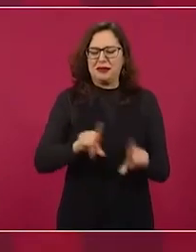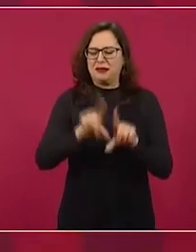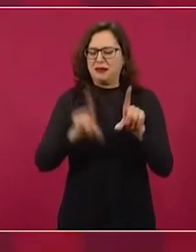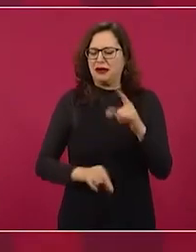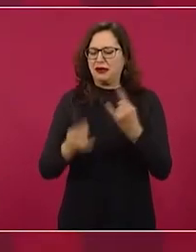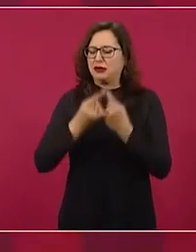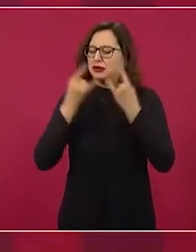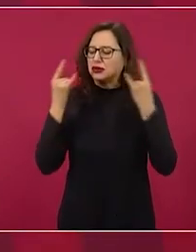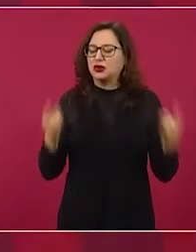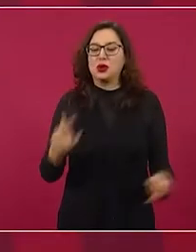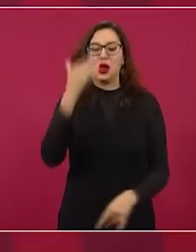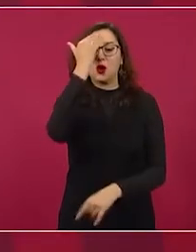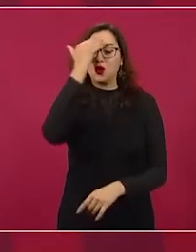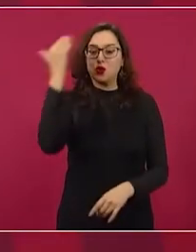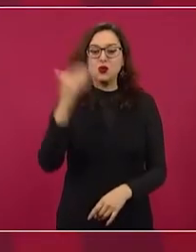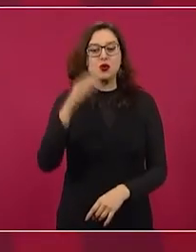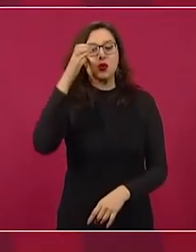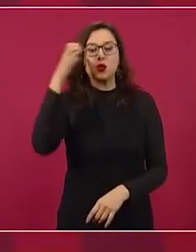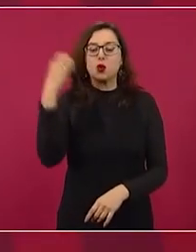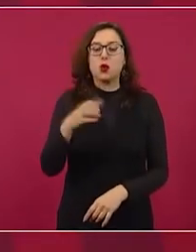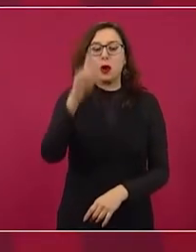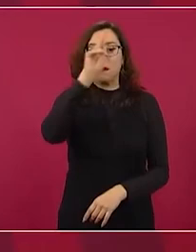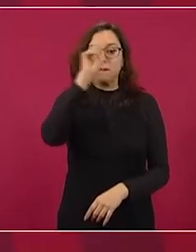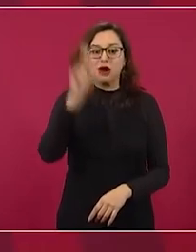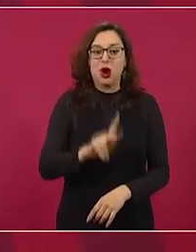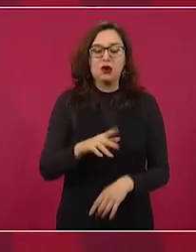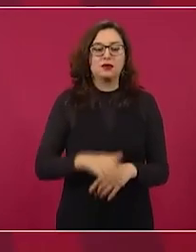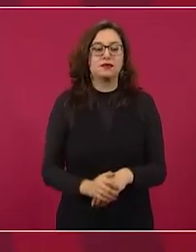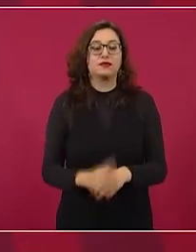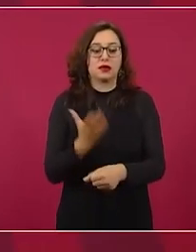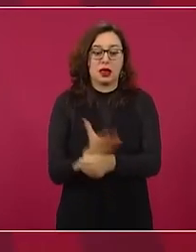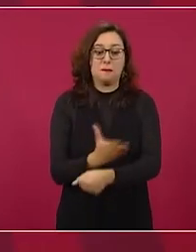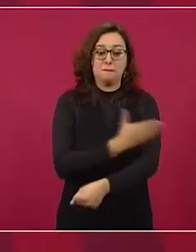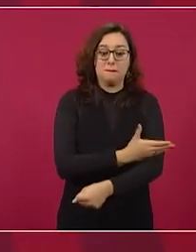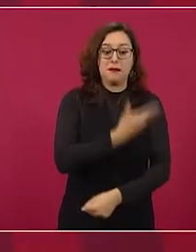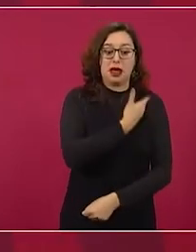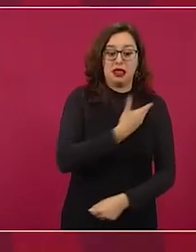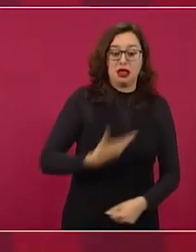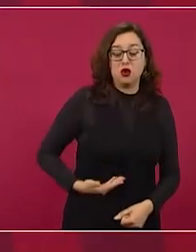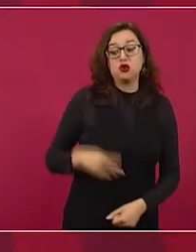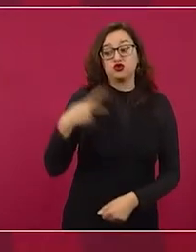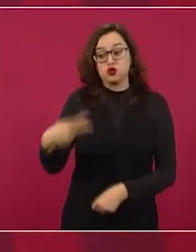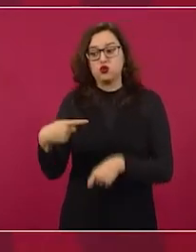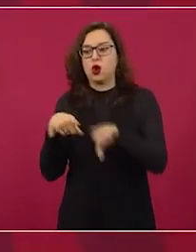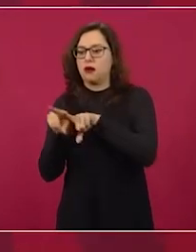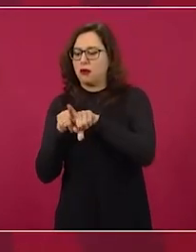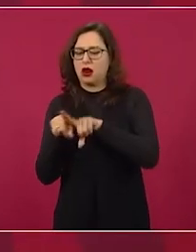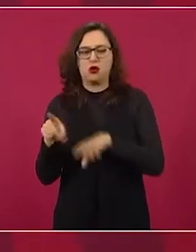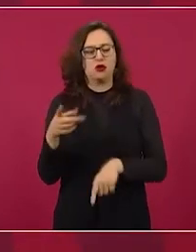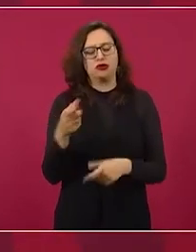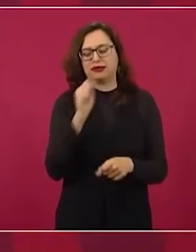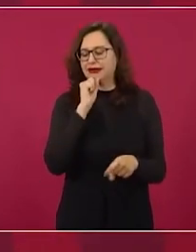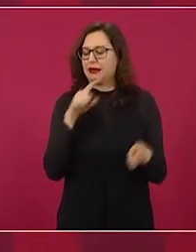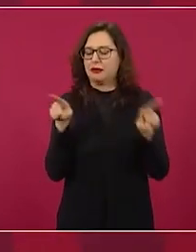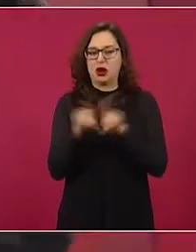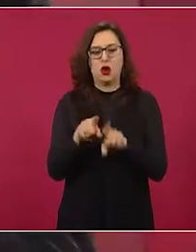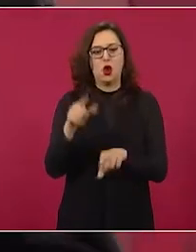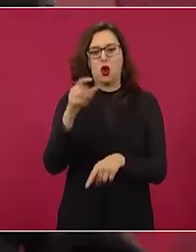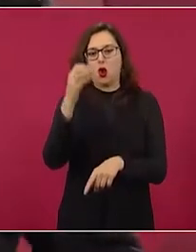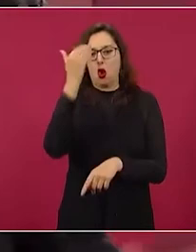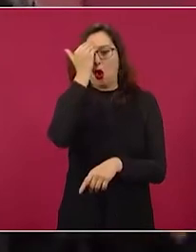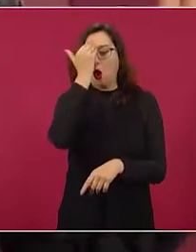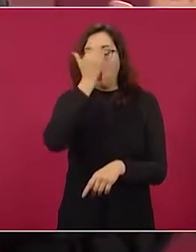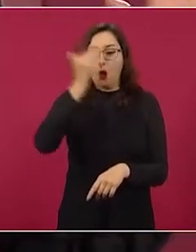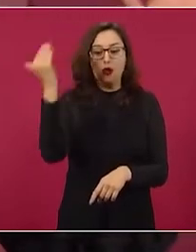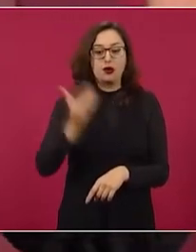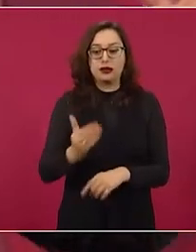de México, lo que le hicieron a Gustavo y lo que le hicieron también al presidente Madero. Pero Gustavo llegó a decir,